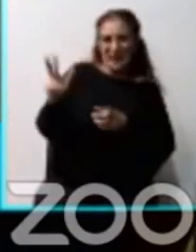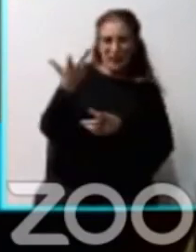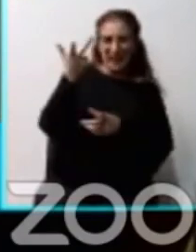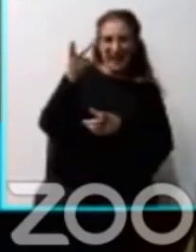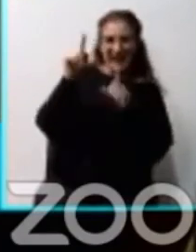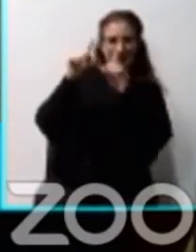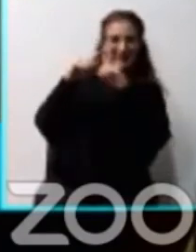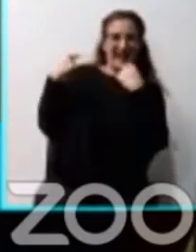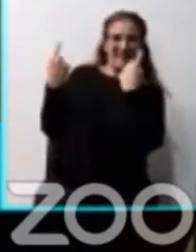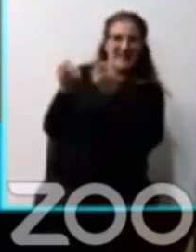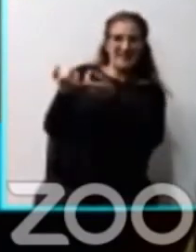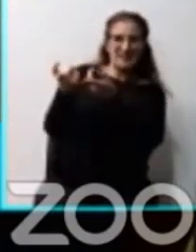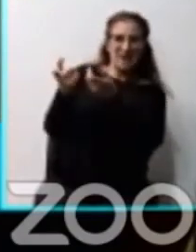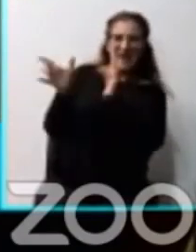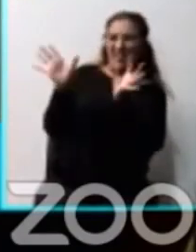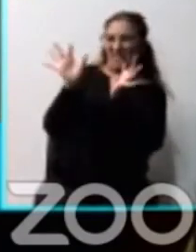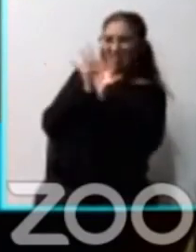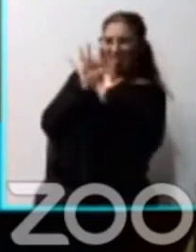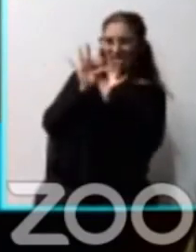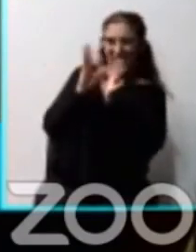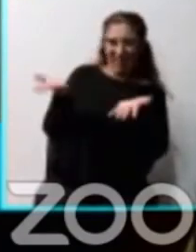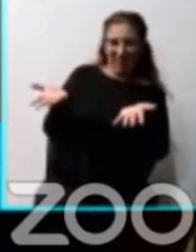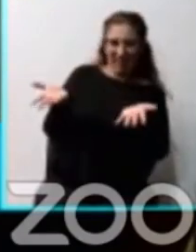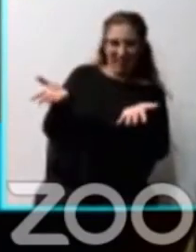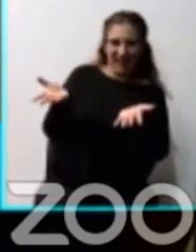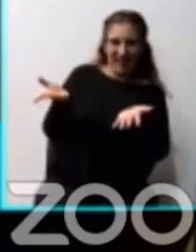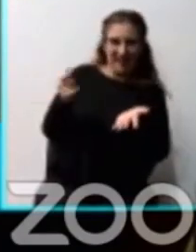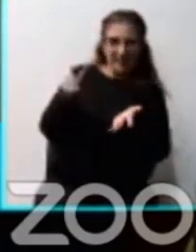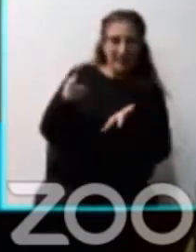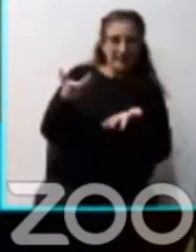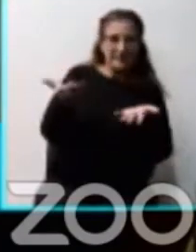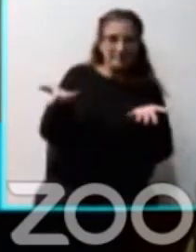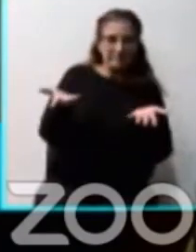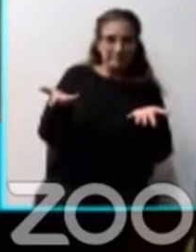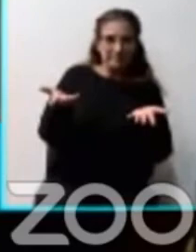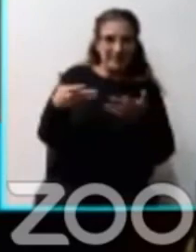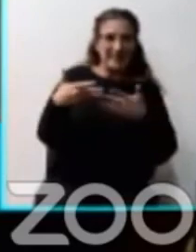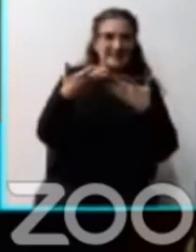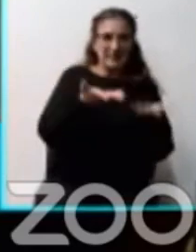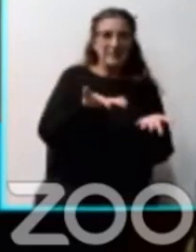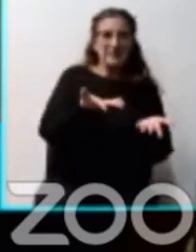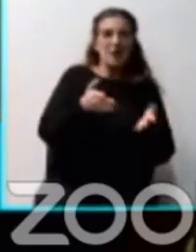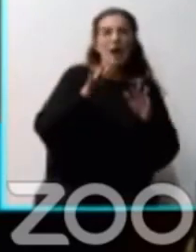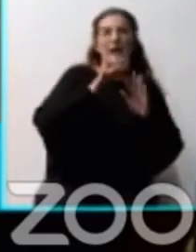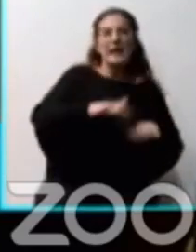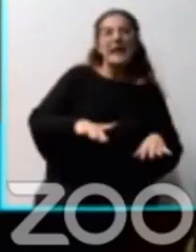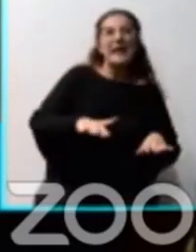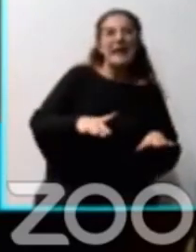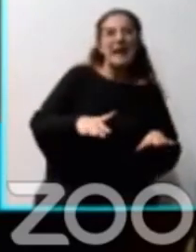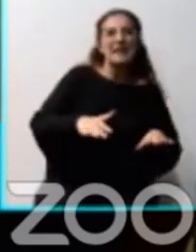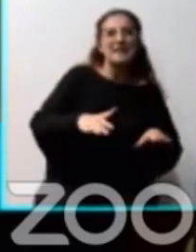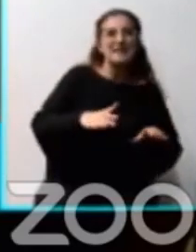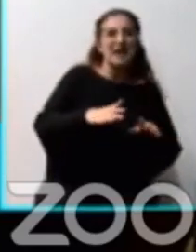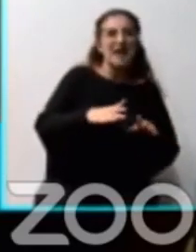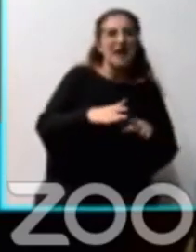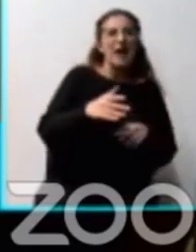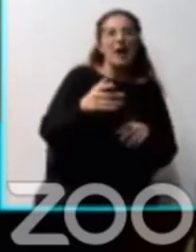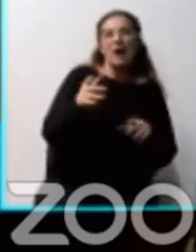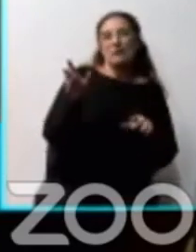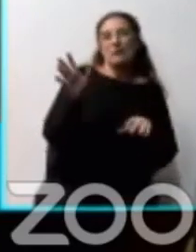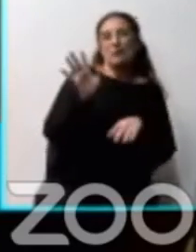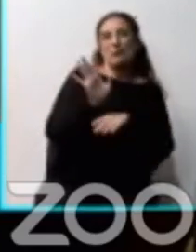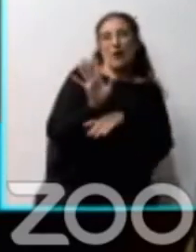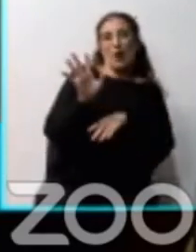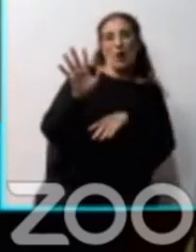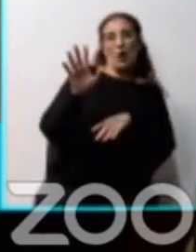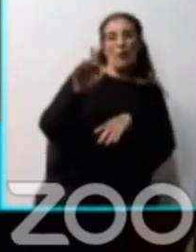y que no son puestos al servicio, de que nenas como M no tengan que dormir en una carpa, o que